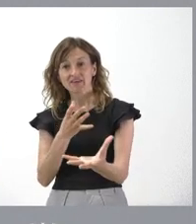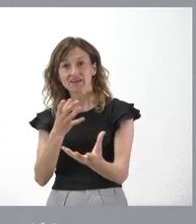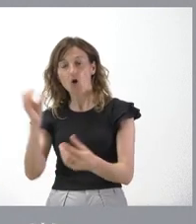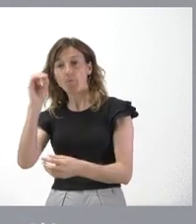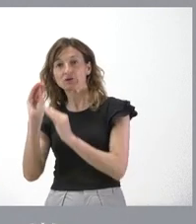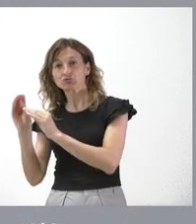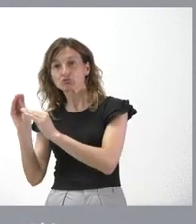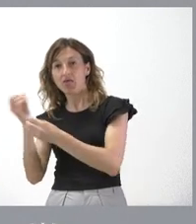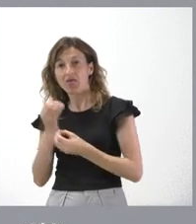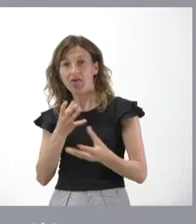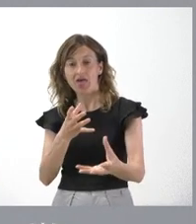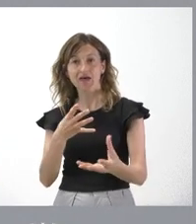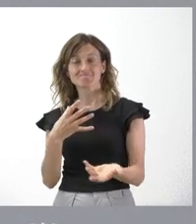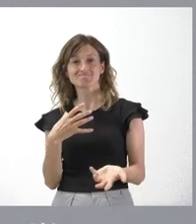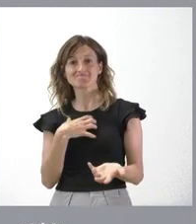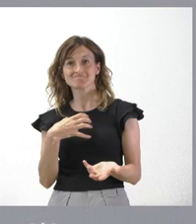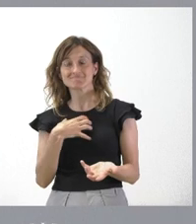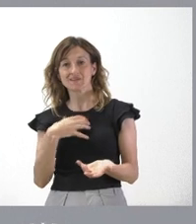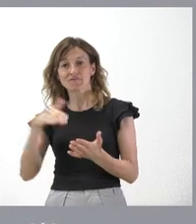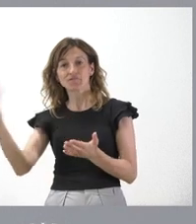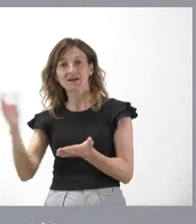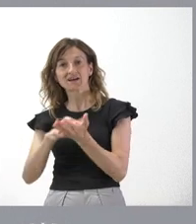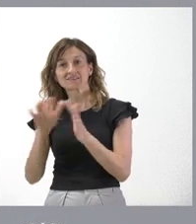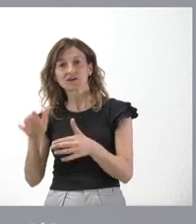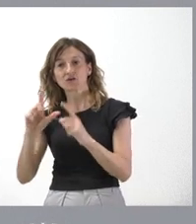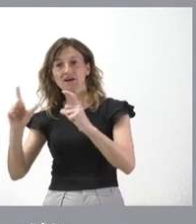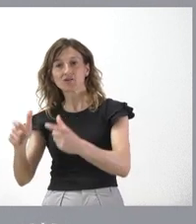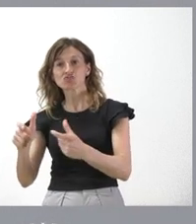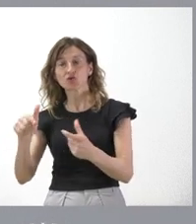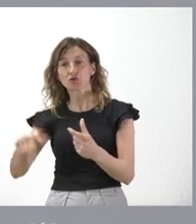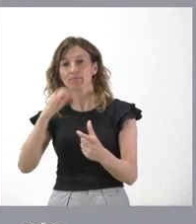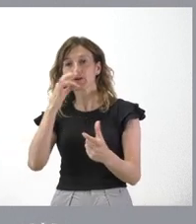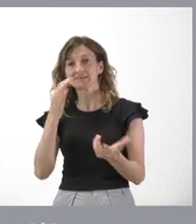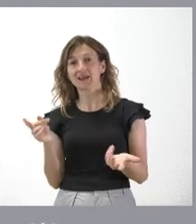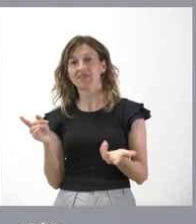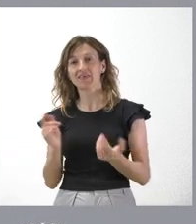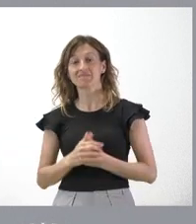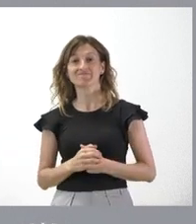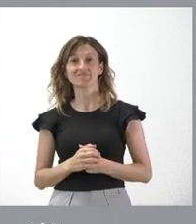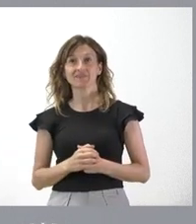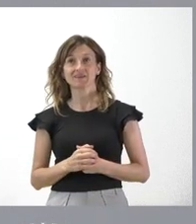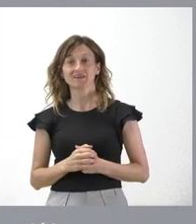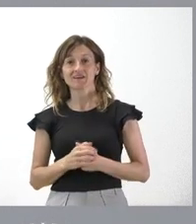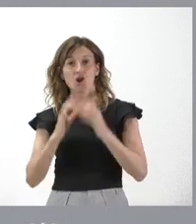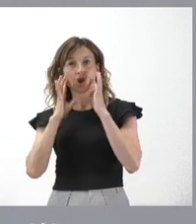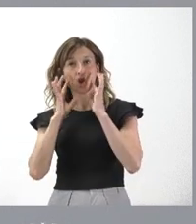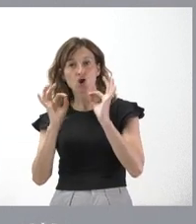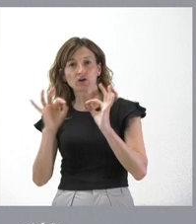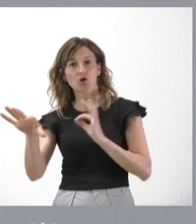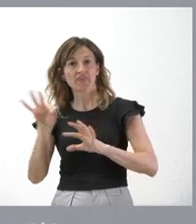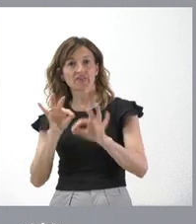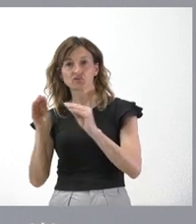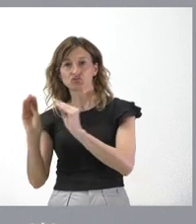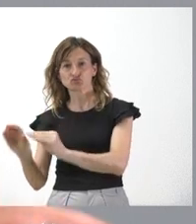que pueda hacer alguien fuera de Castilla y León en una reunión que tiene esta tarde, que lógicamente está dentro de su margen de decisión.